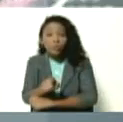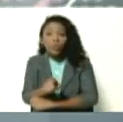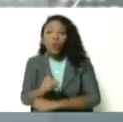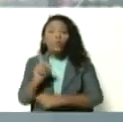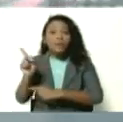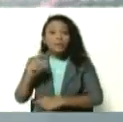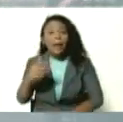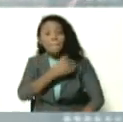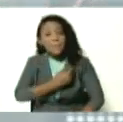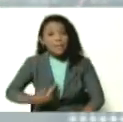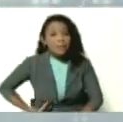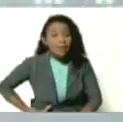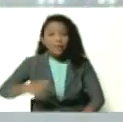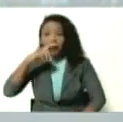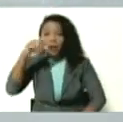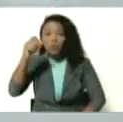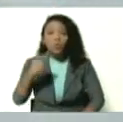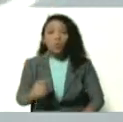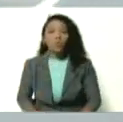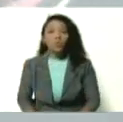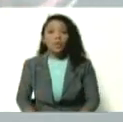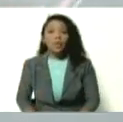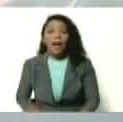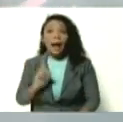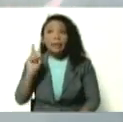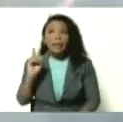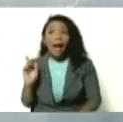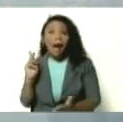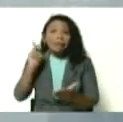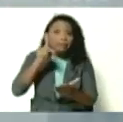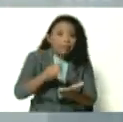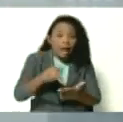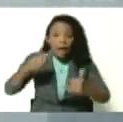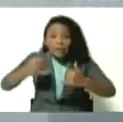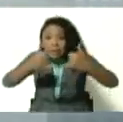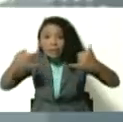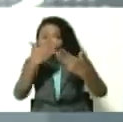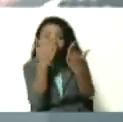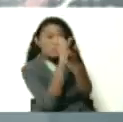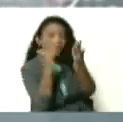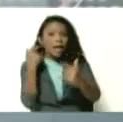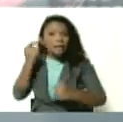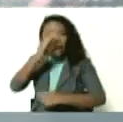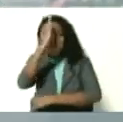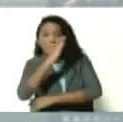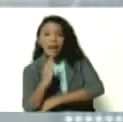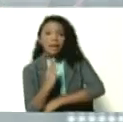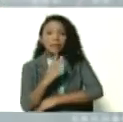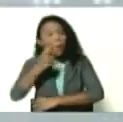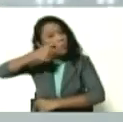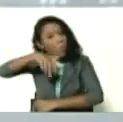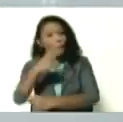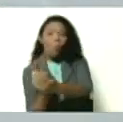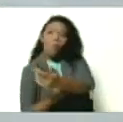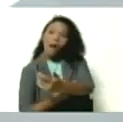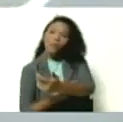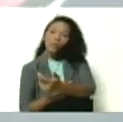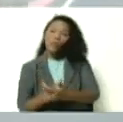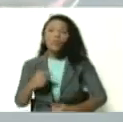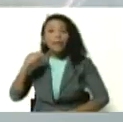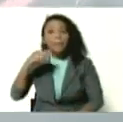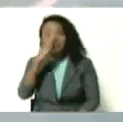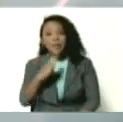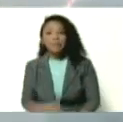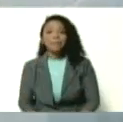presidente Nicolás Maduro Moros, llegar hasta acá, hasta la línea fronteriza de nuestra patria con el hermano país, el hermano pueblo de